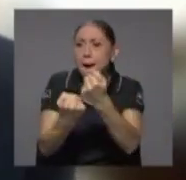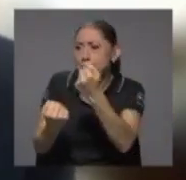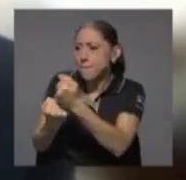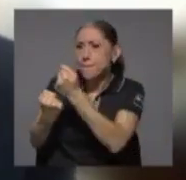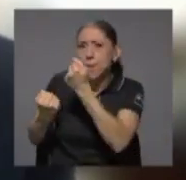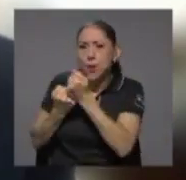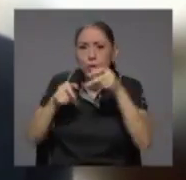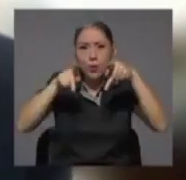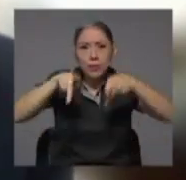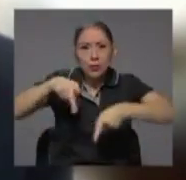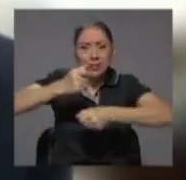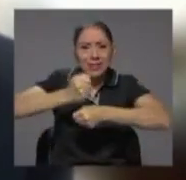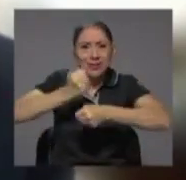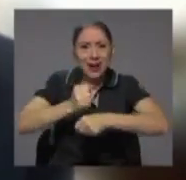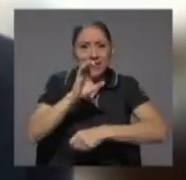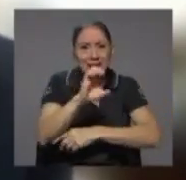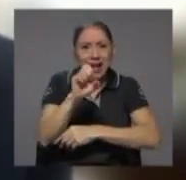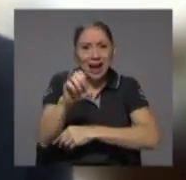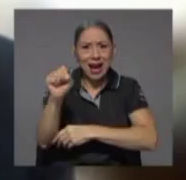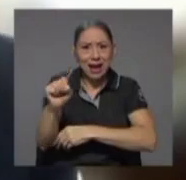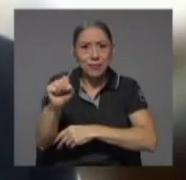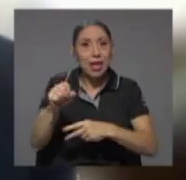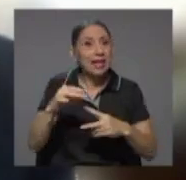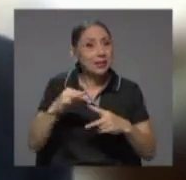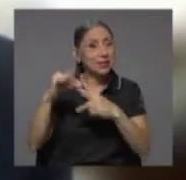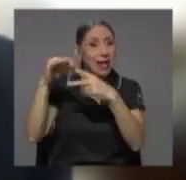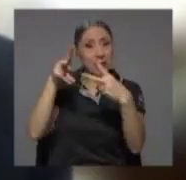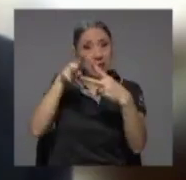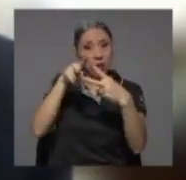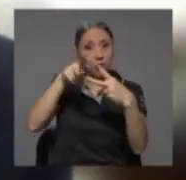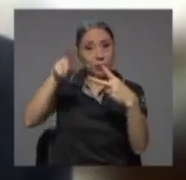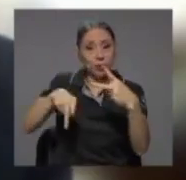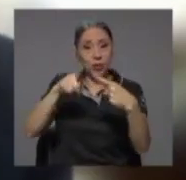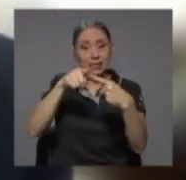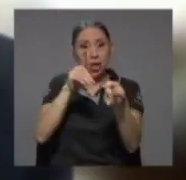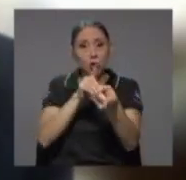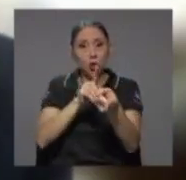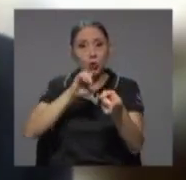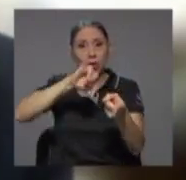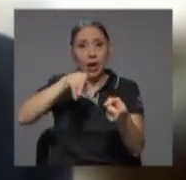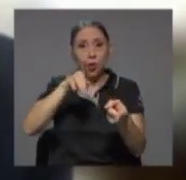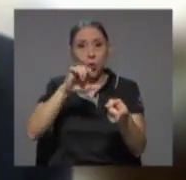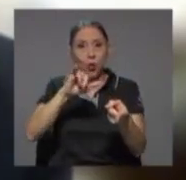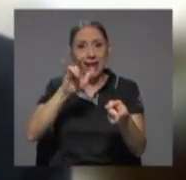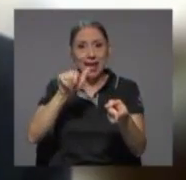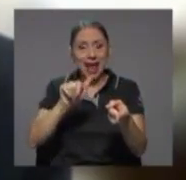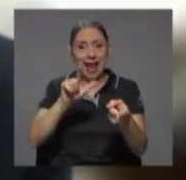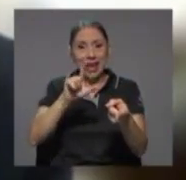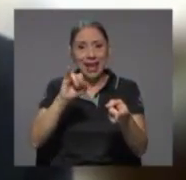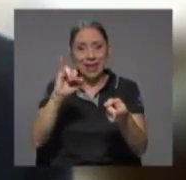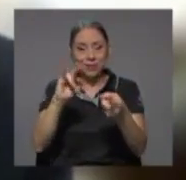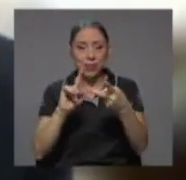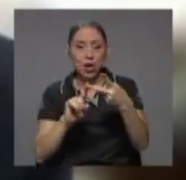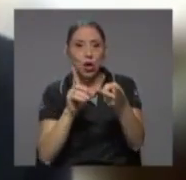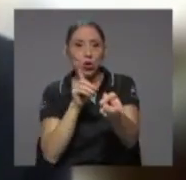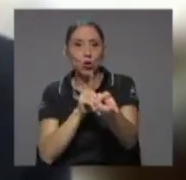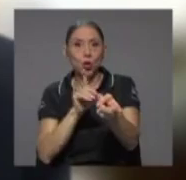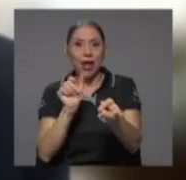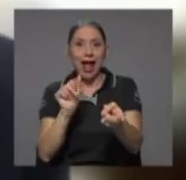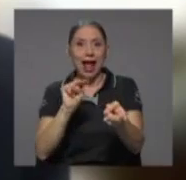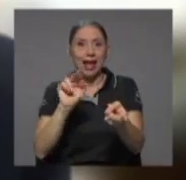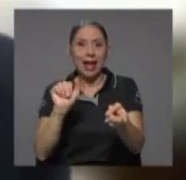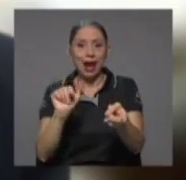pero especialmente dos personas nos ayudaron mucho la doctora Julia Lin y la doctora Ana Guzmán en el campo